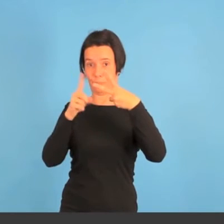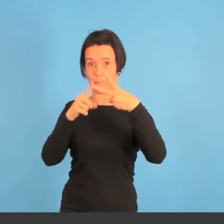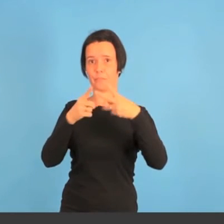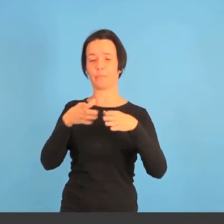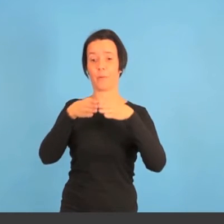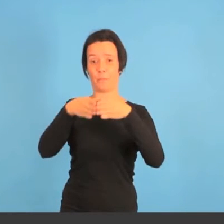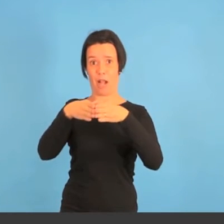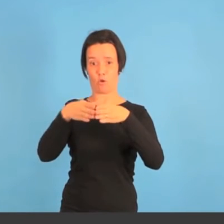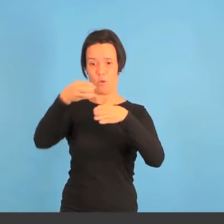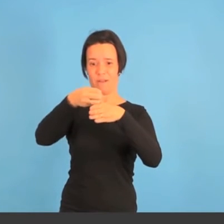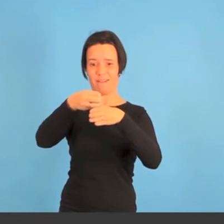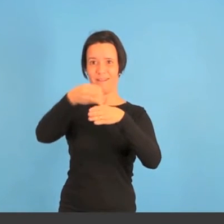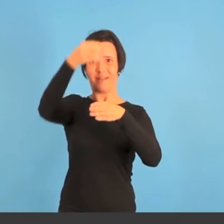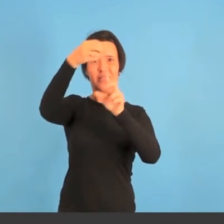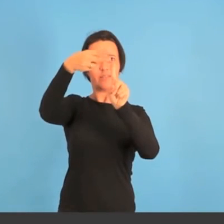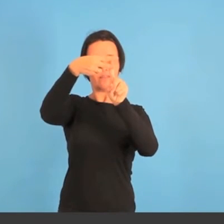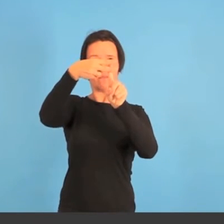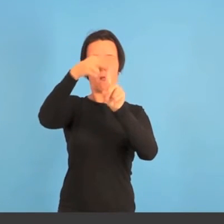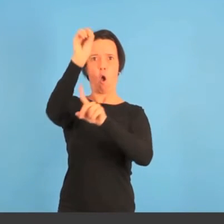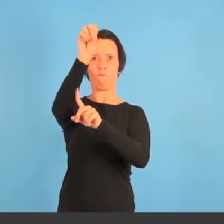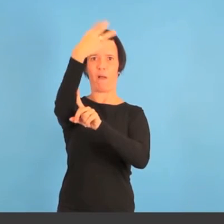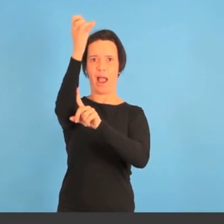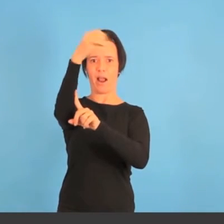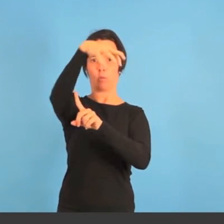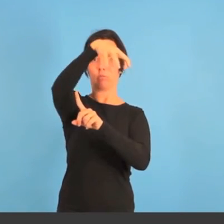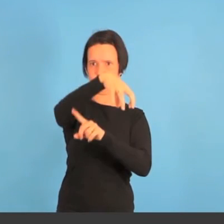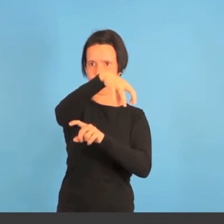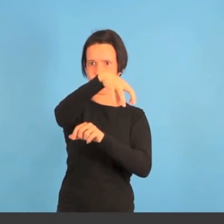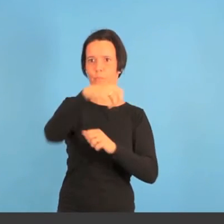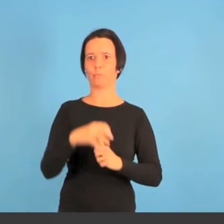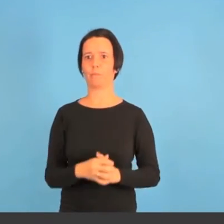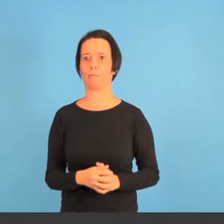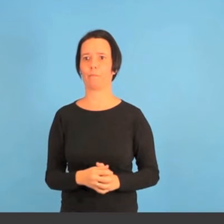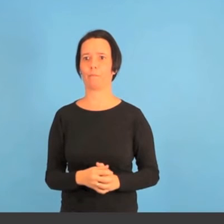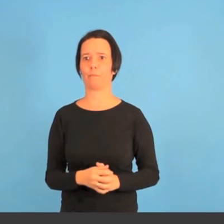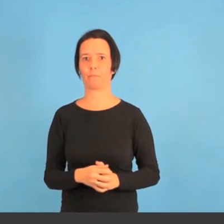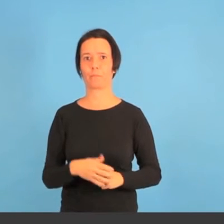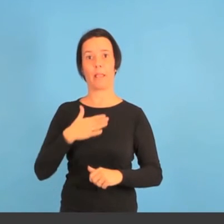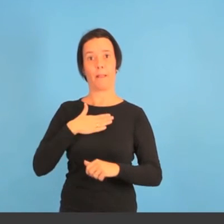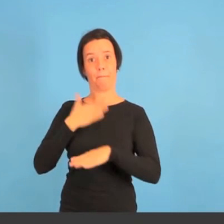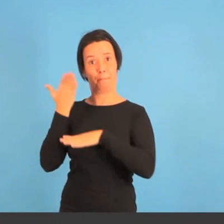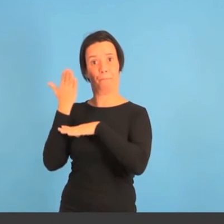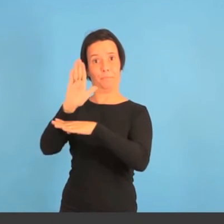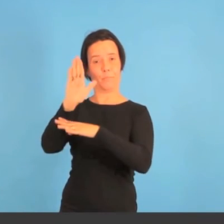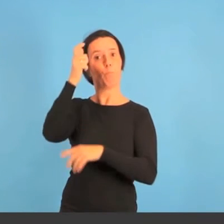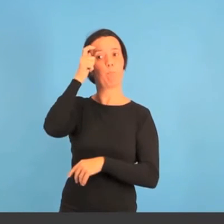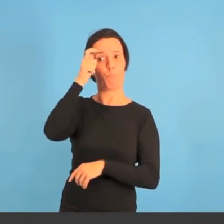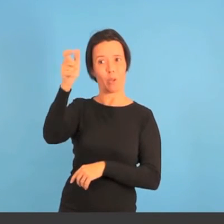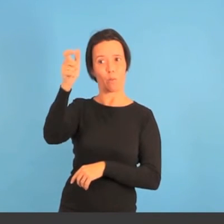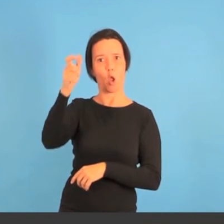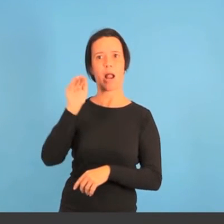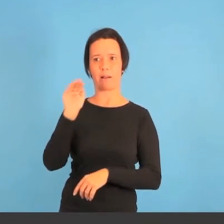en la playa del carrer Lamar, que simboliza un mastil y también un faro Representa la unión y